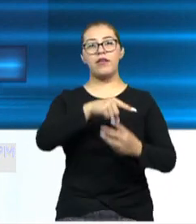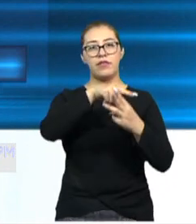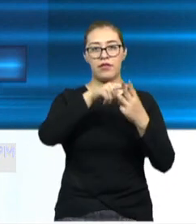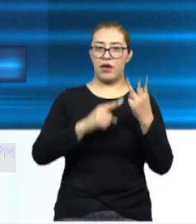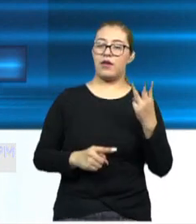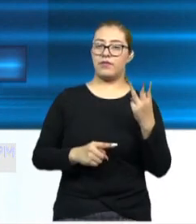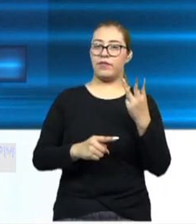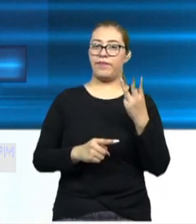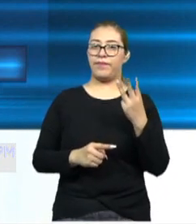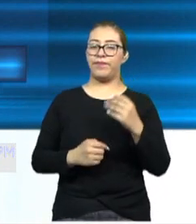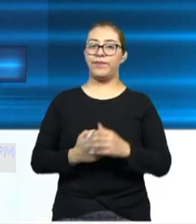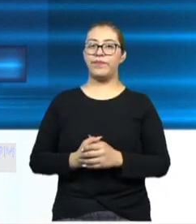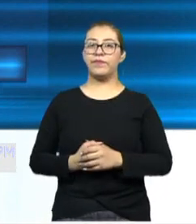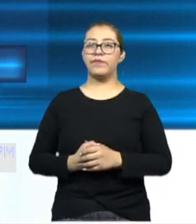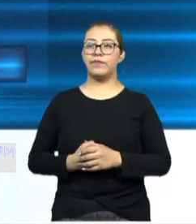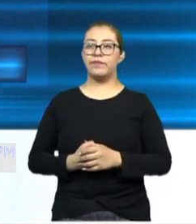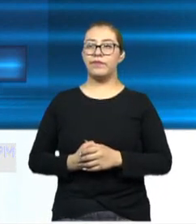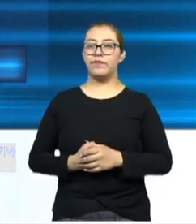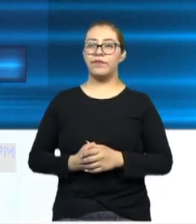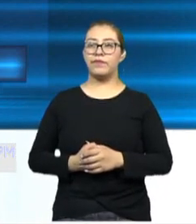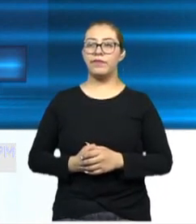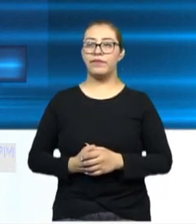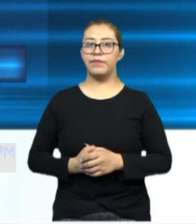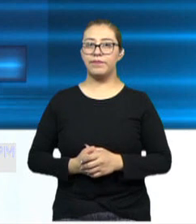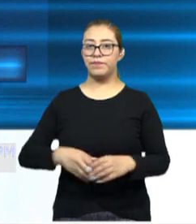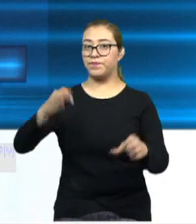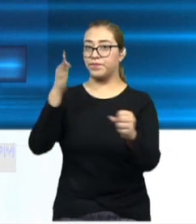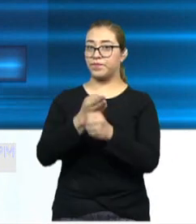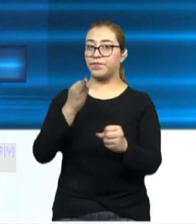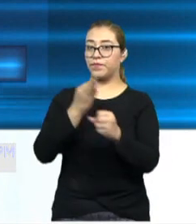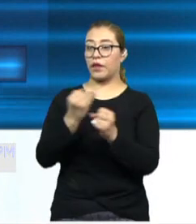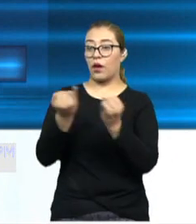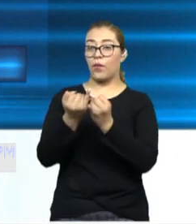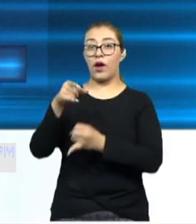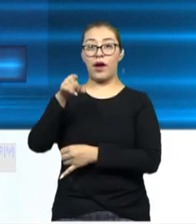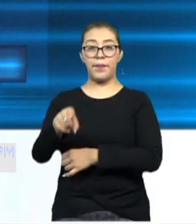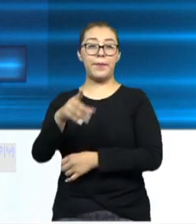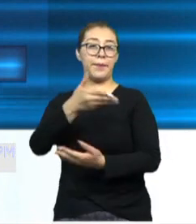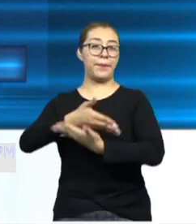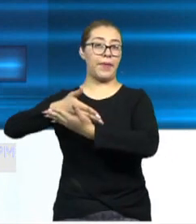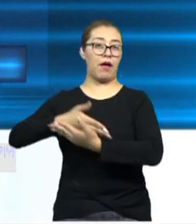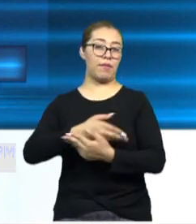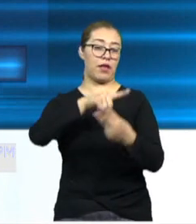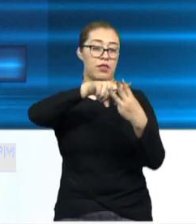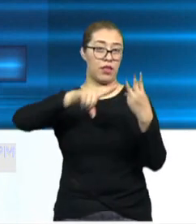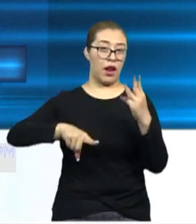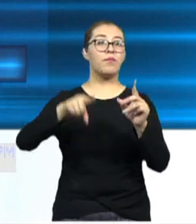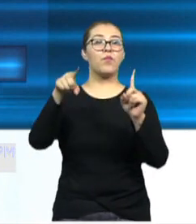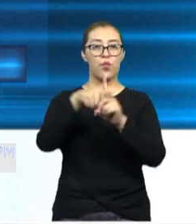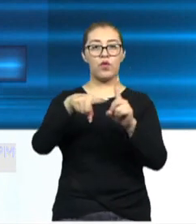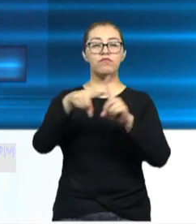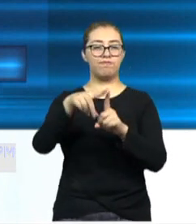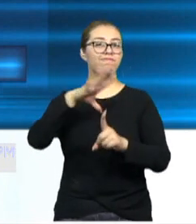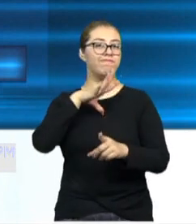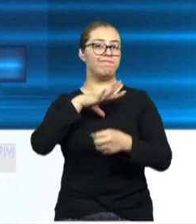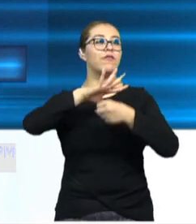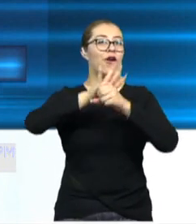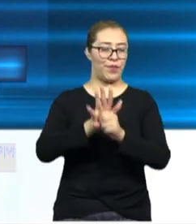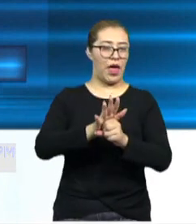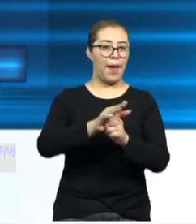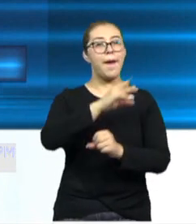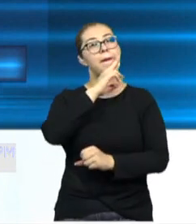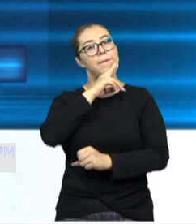caso también al resultar positivos, pues se determinó hacer estudios